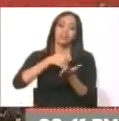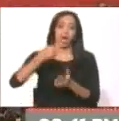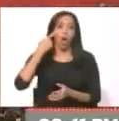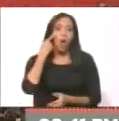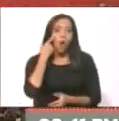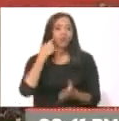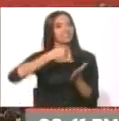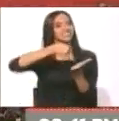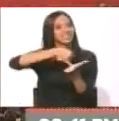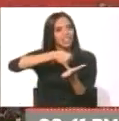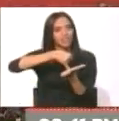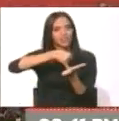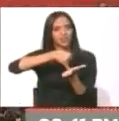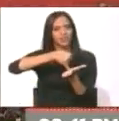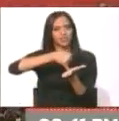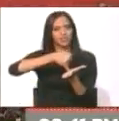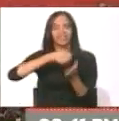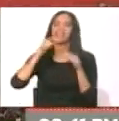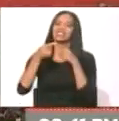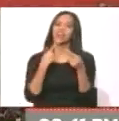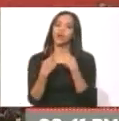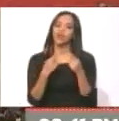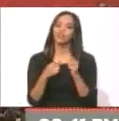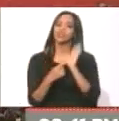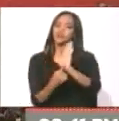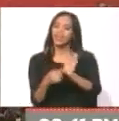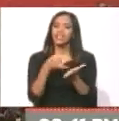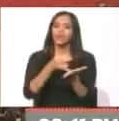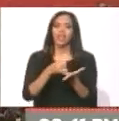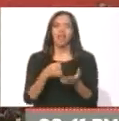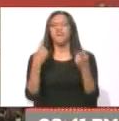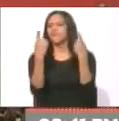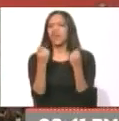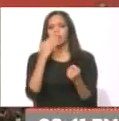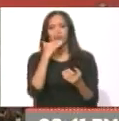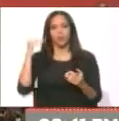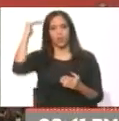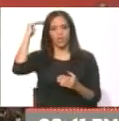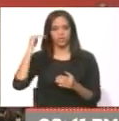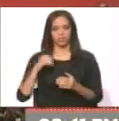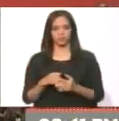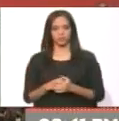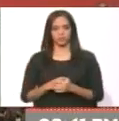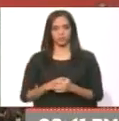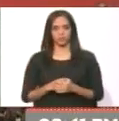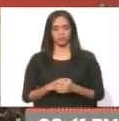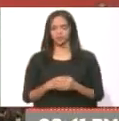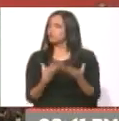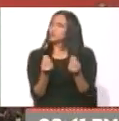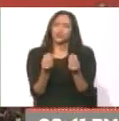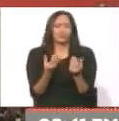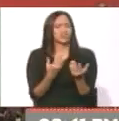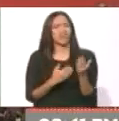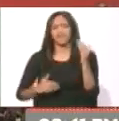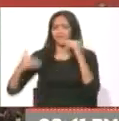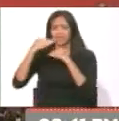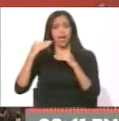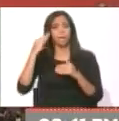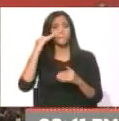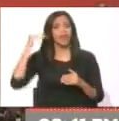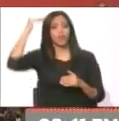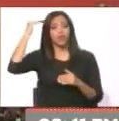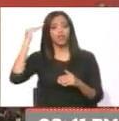Ojo, debilidad. Esas cosas demuestran debilidad. Falta de madurez. Muchísima falta de madurez. Y de